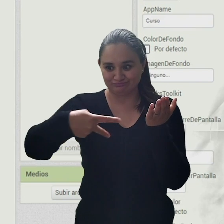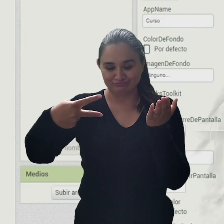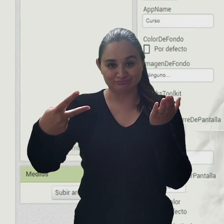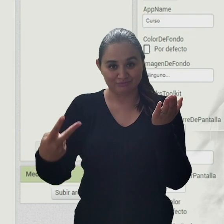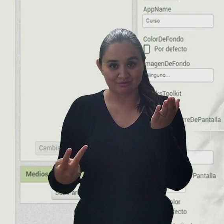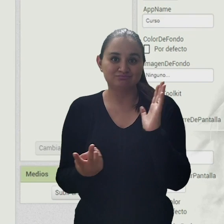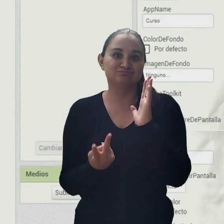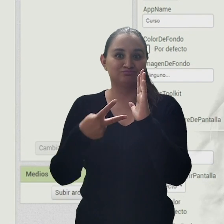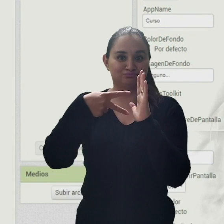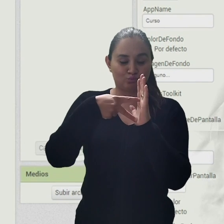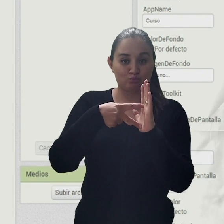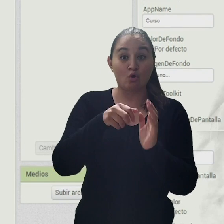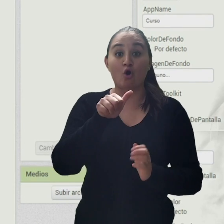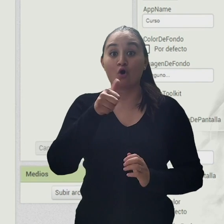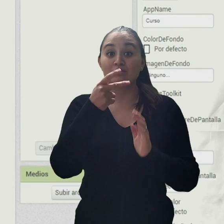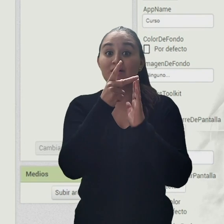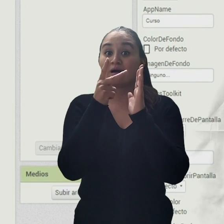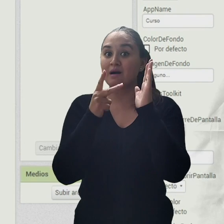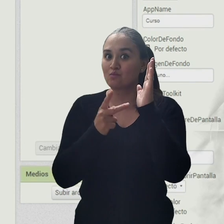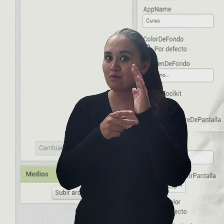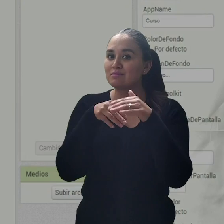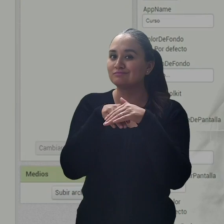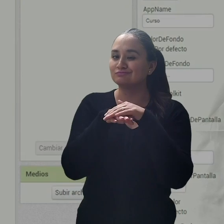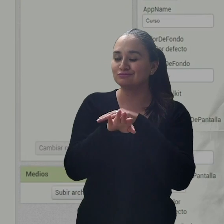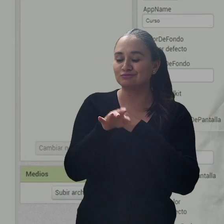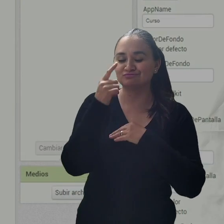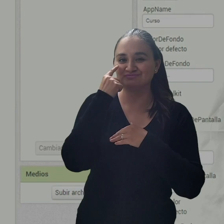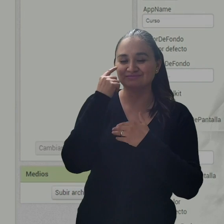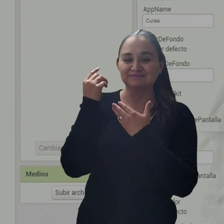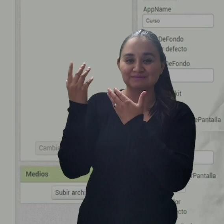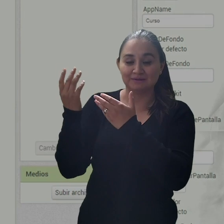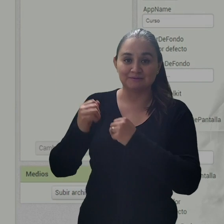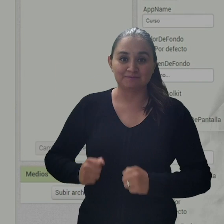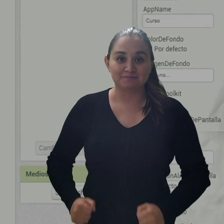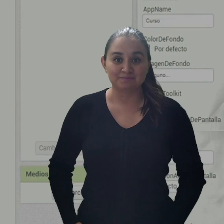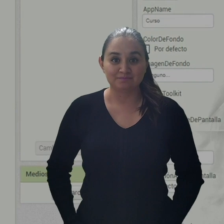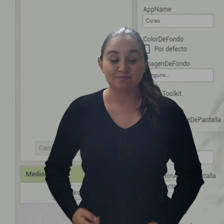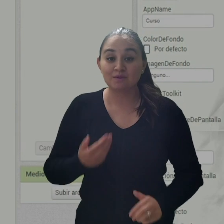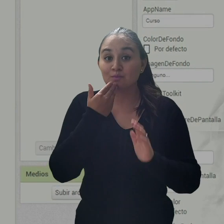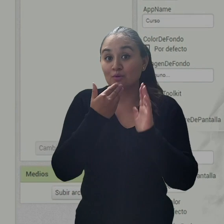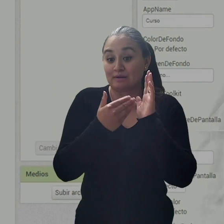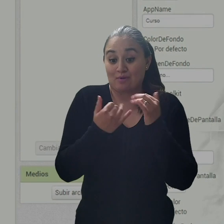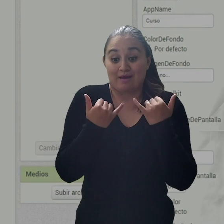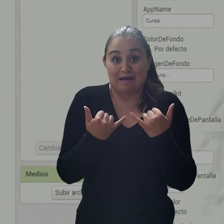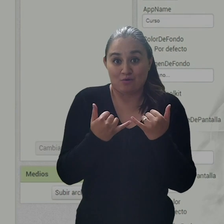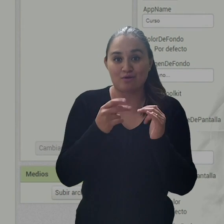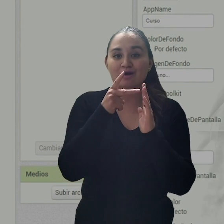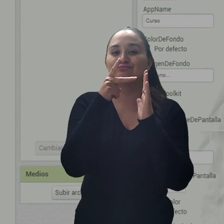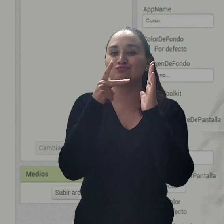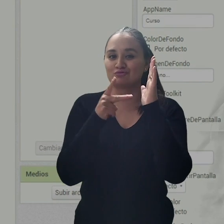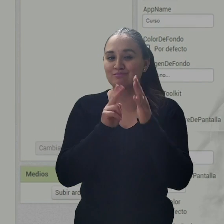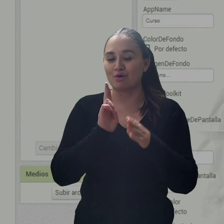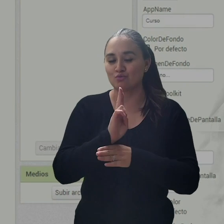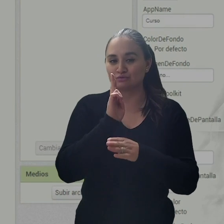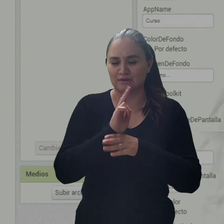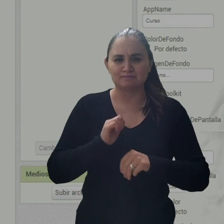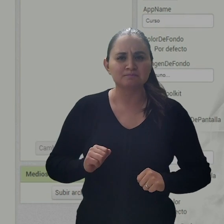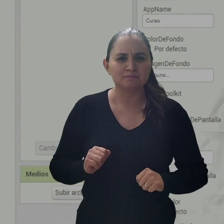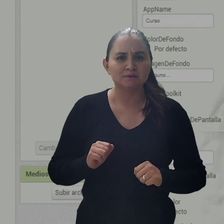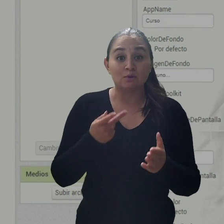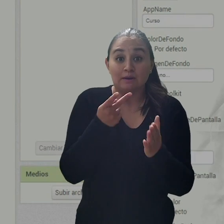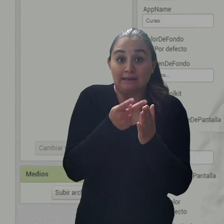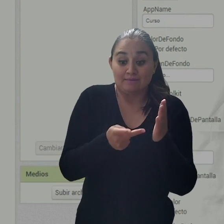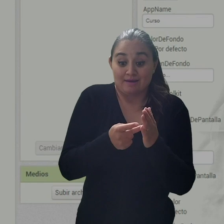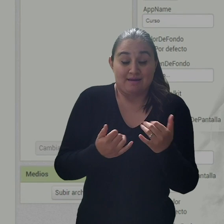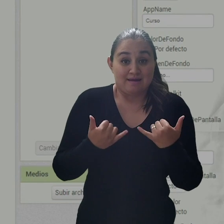Y la otra es usar un programa de emulación. En este caso, vamos a usar la segunda opción. Lo que sucede